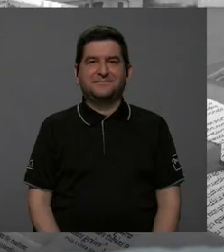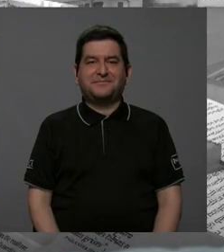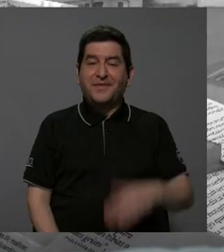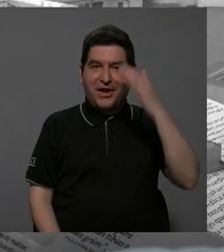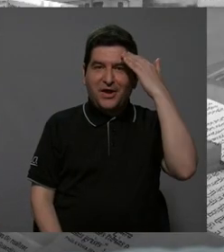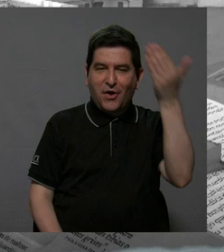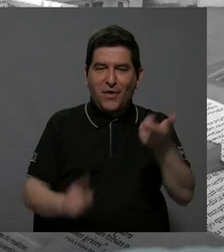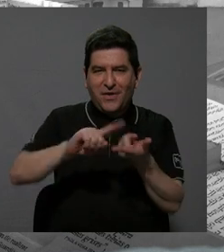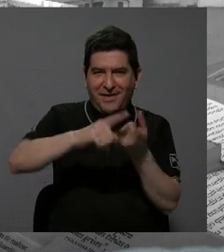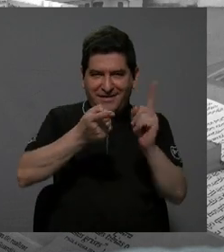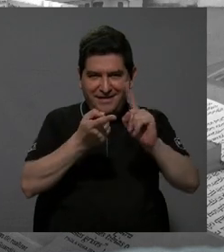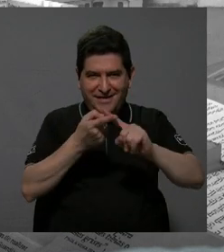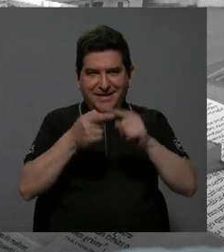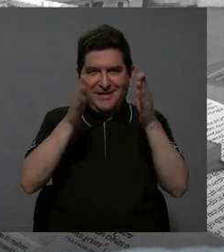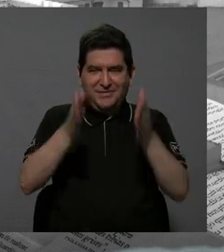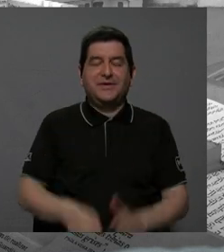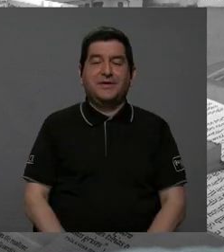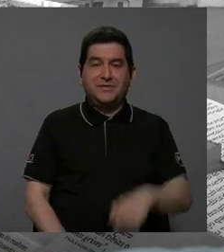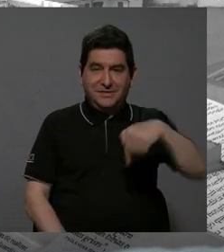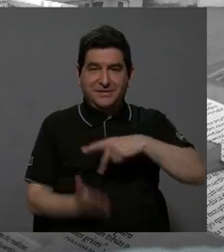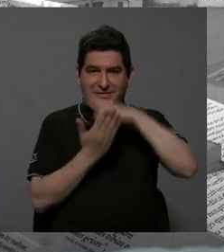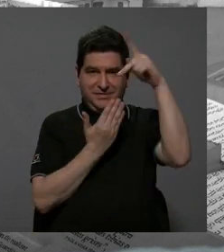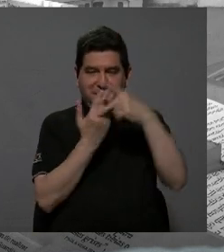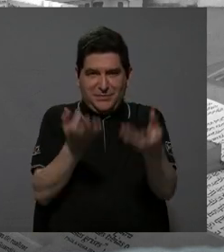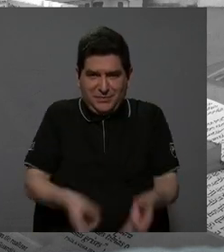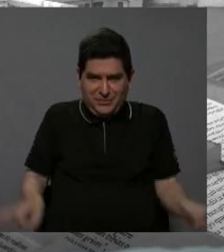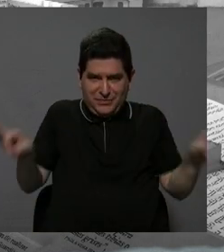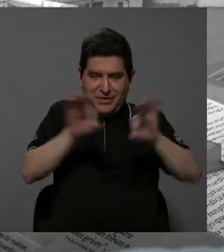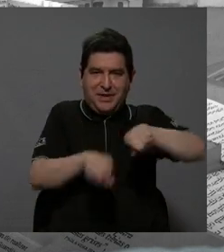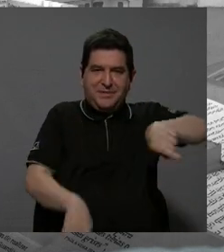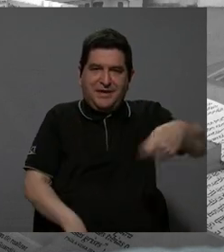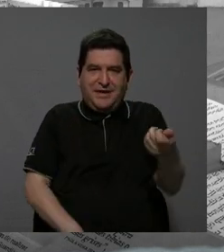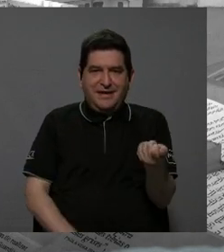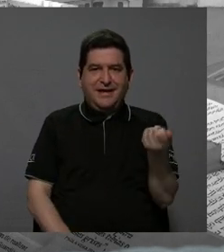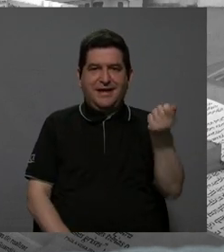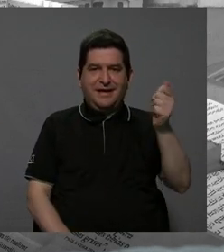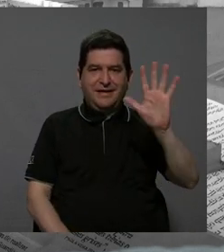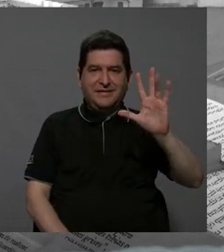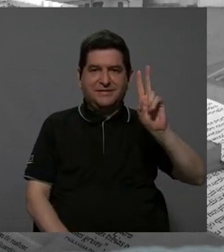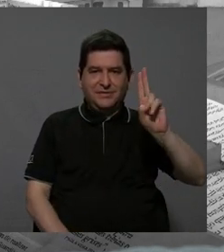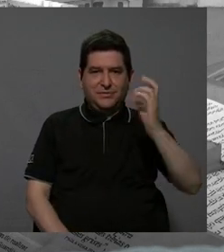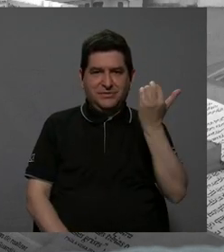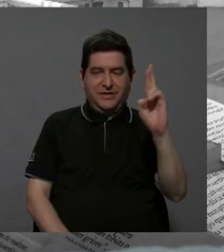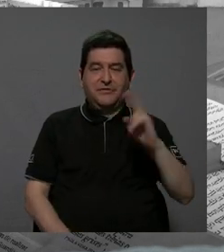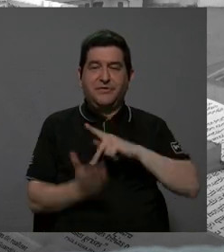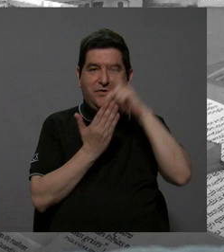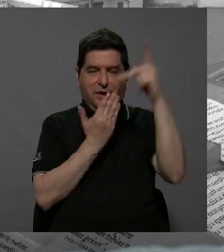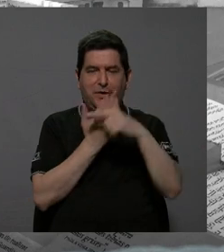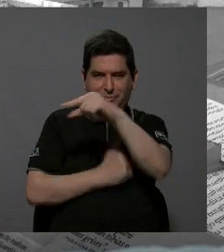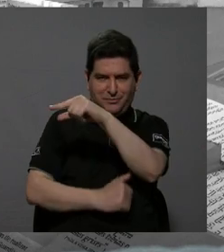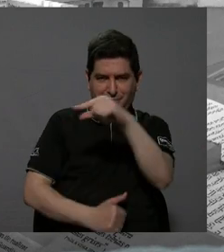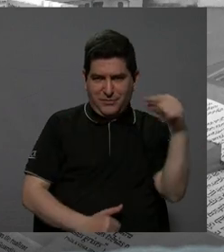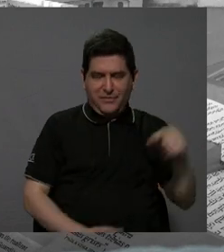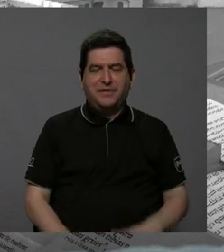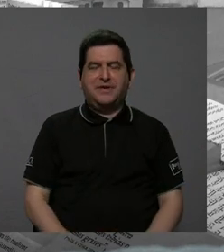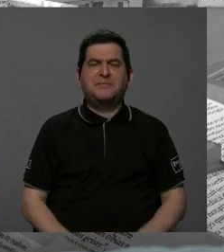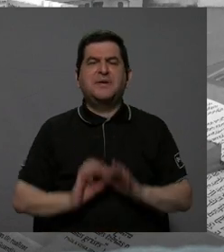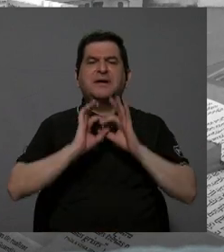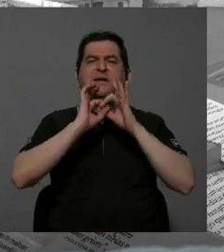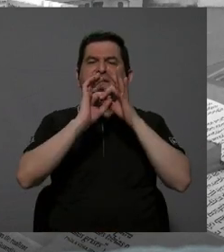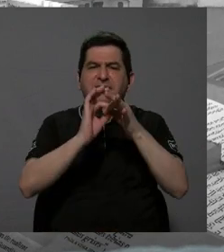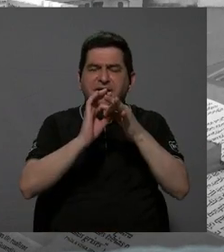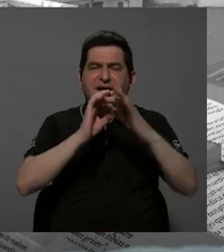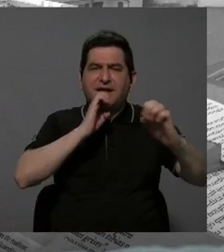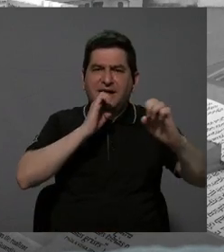Hola amigos y amigas, estamos con lo que importa aquí por Canal 15 UCR. Este es un programa semanal sobre